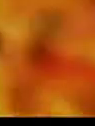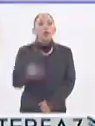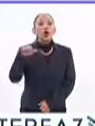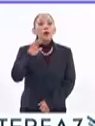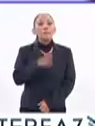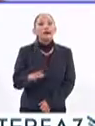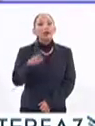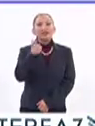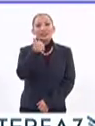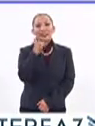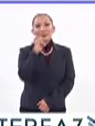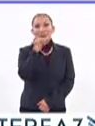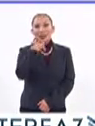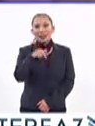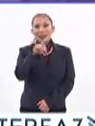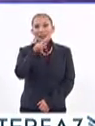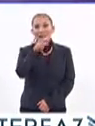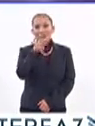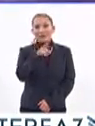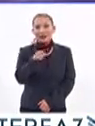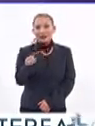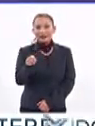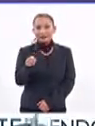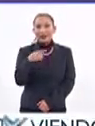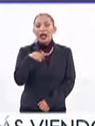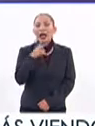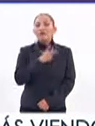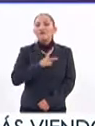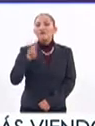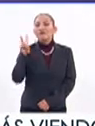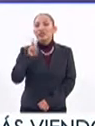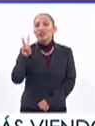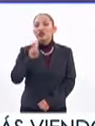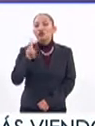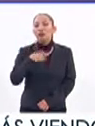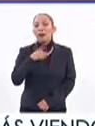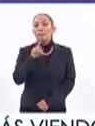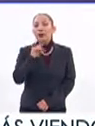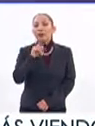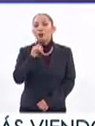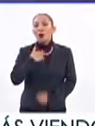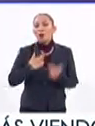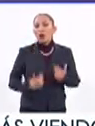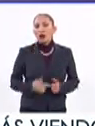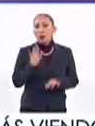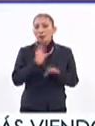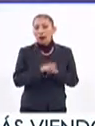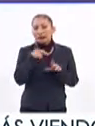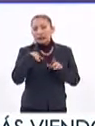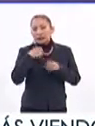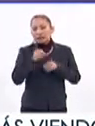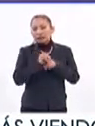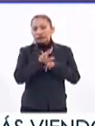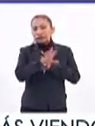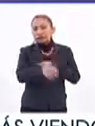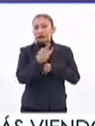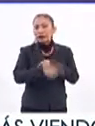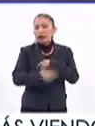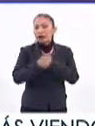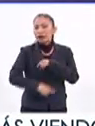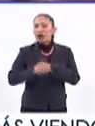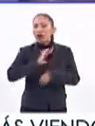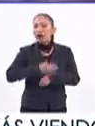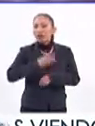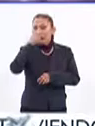Hoy miércoles 6 de febrero en Interfaz, el virus del papiloma humano es uno de los principales precursores de cáncer en el mundo,